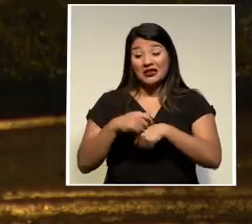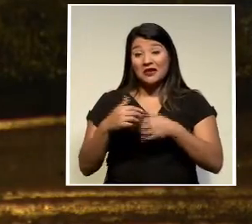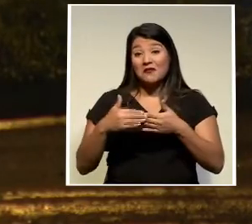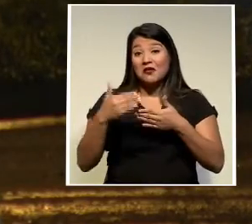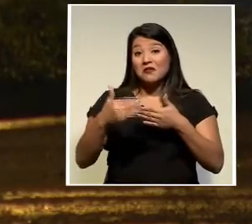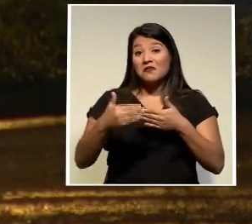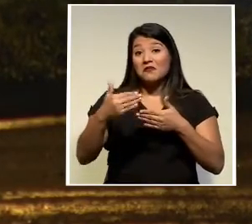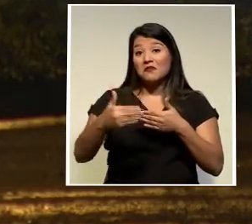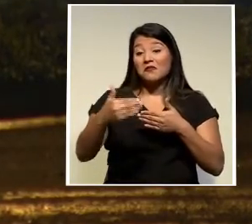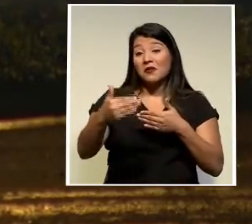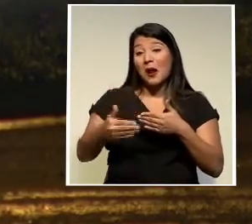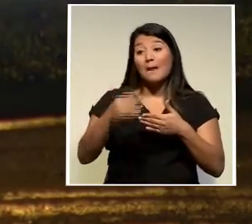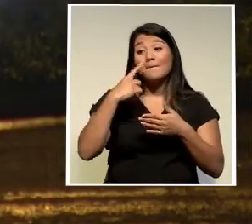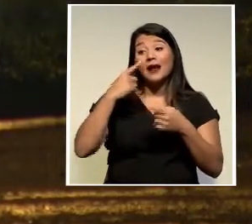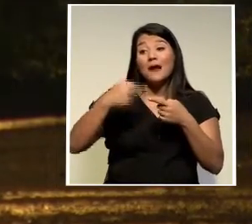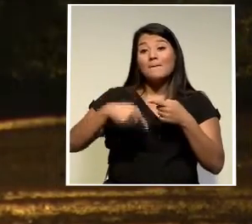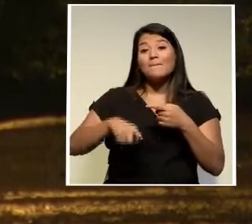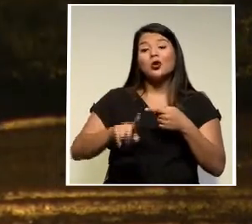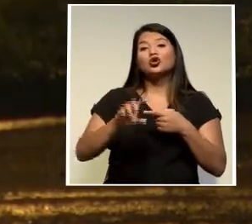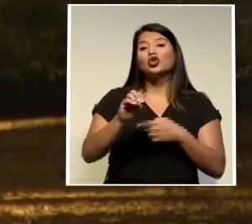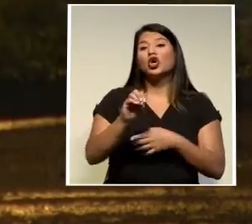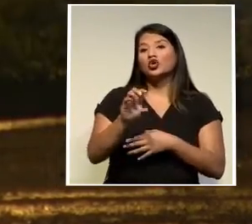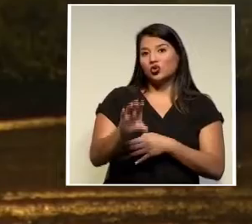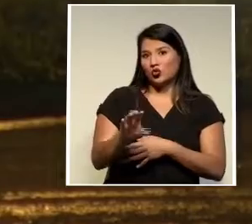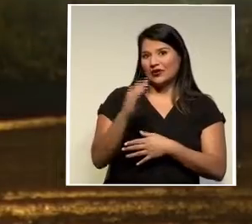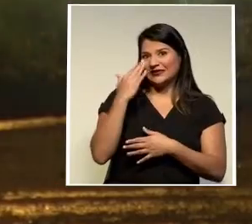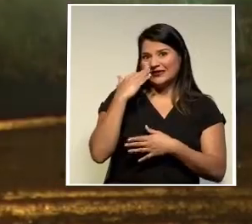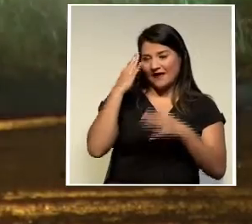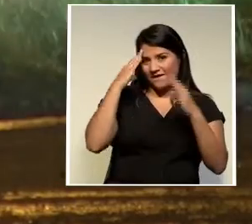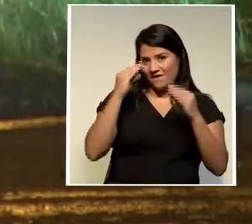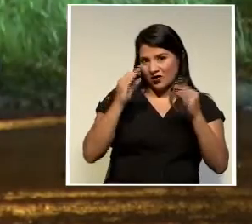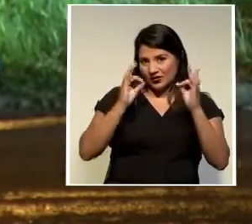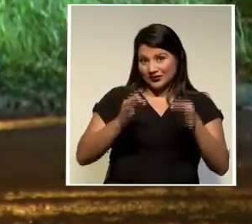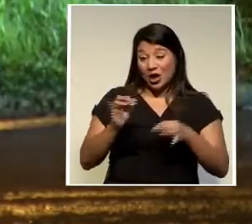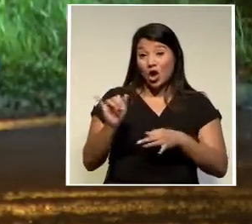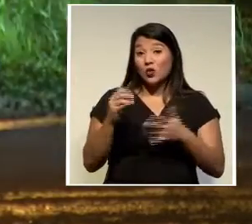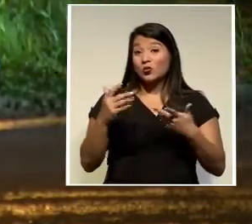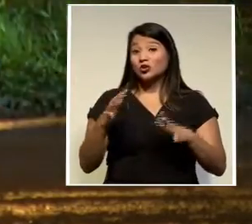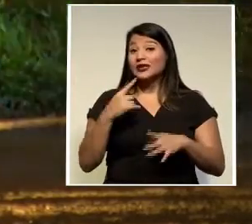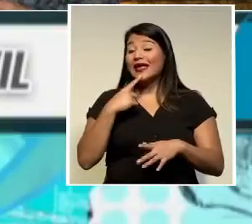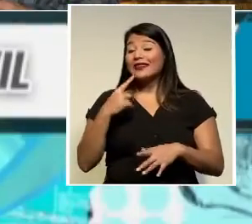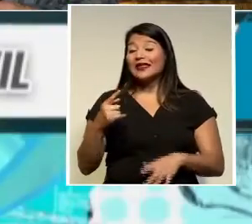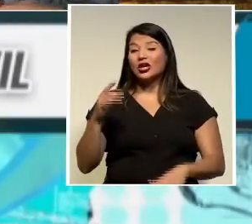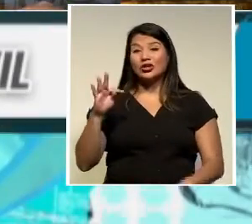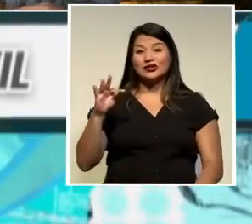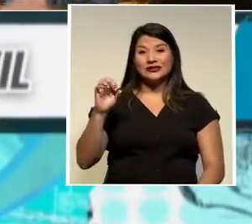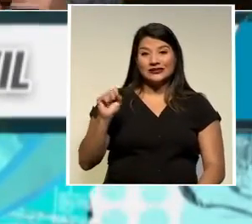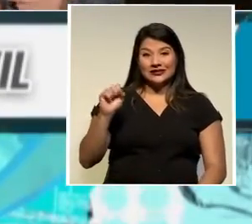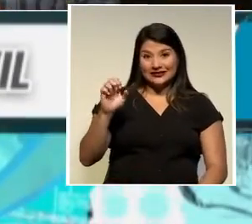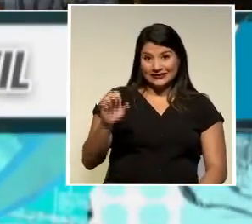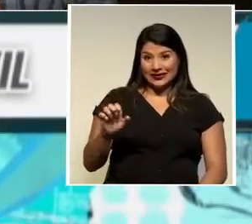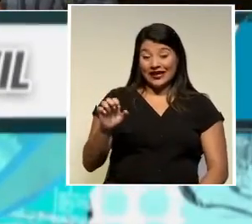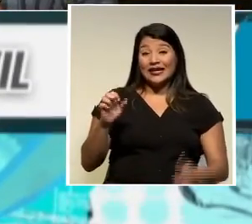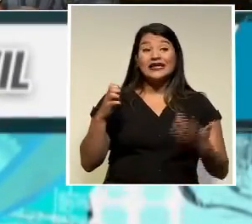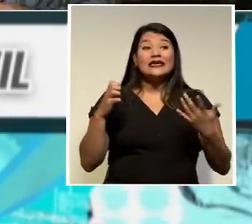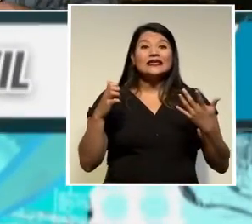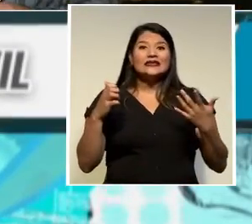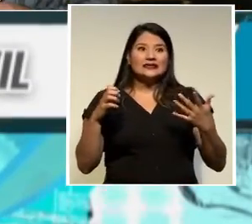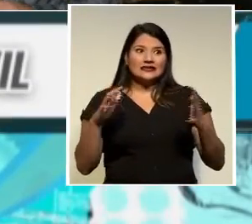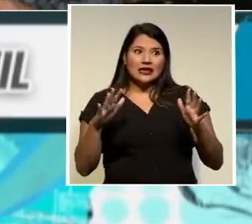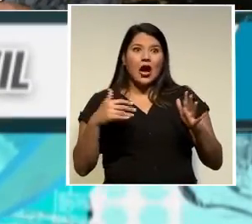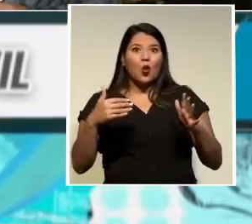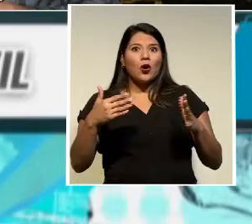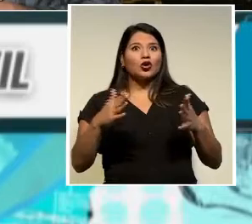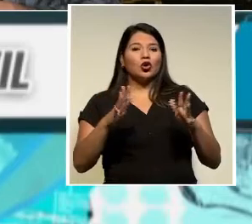días para el próximo octubre como también lo decía Doña Barta del Tribunal Supremo de Elecciones que ya se den las ratificaciones